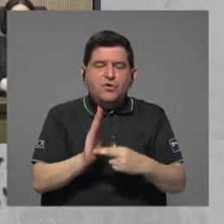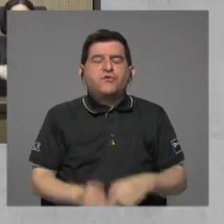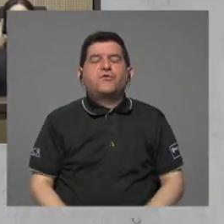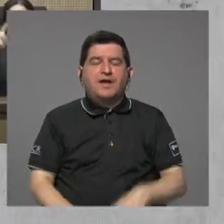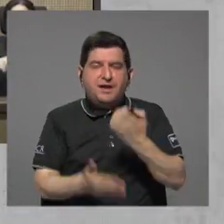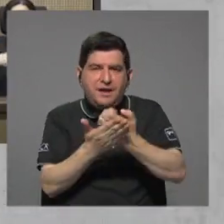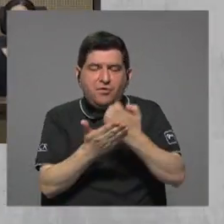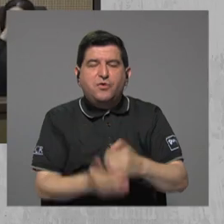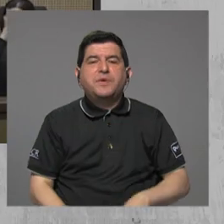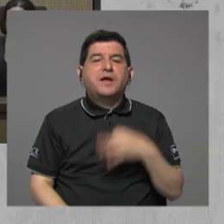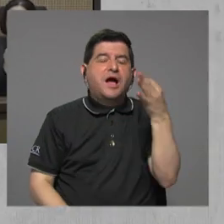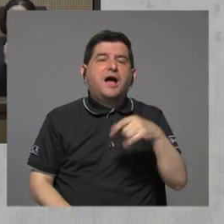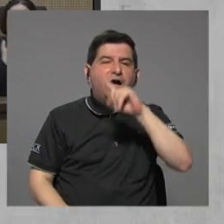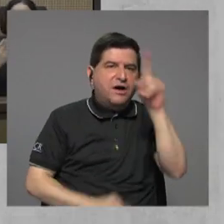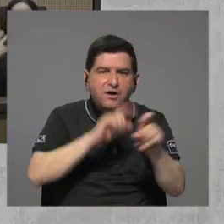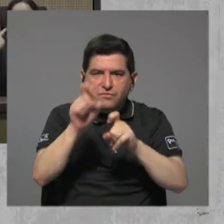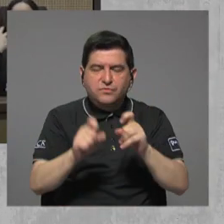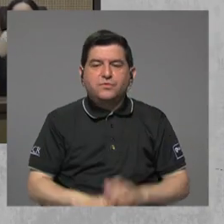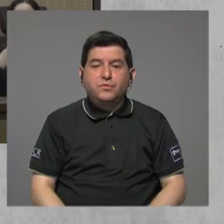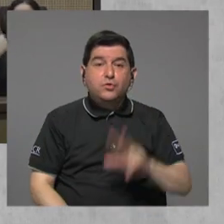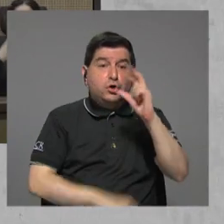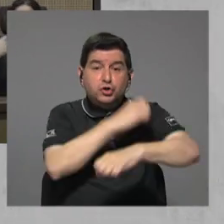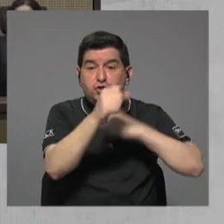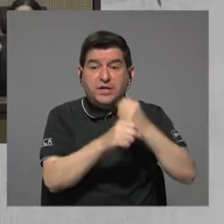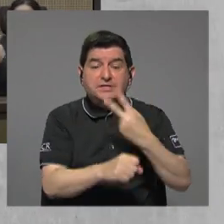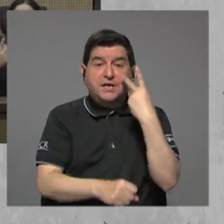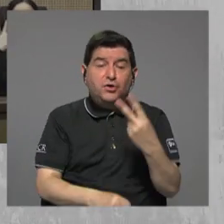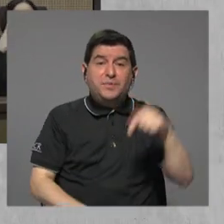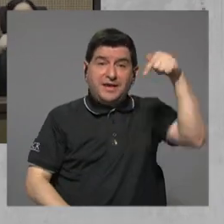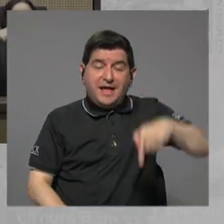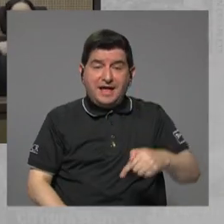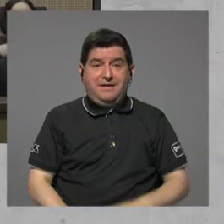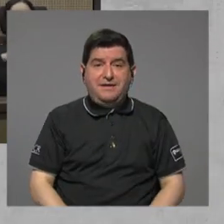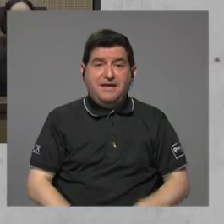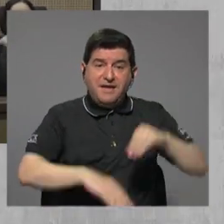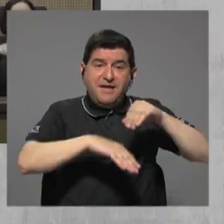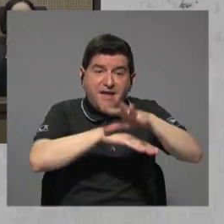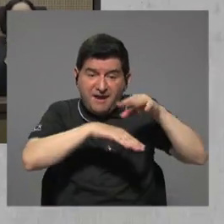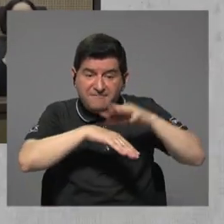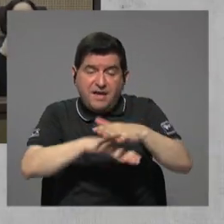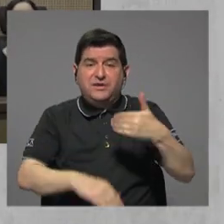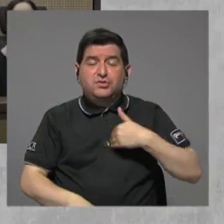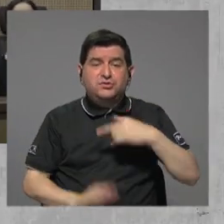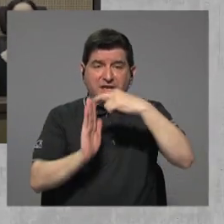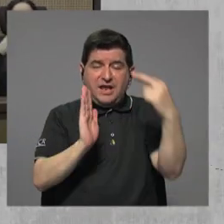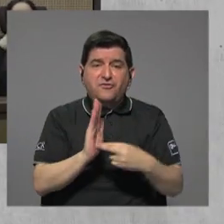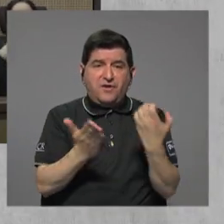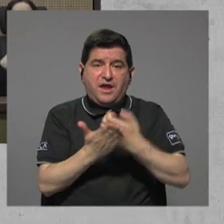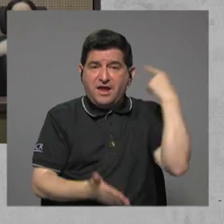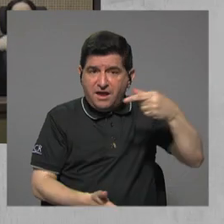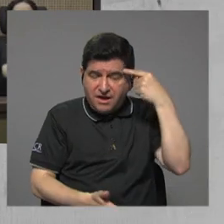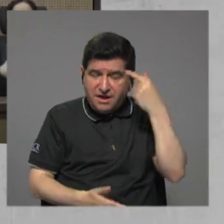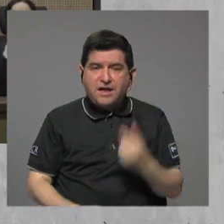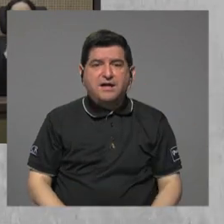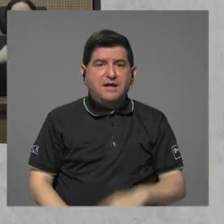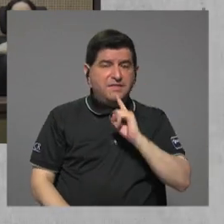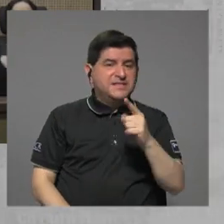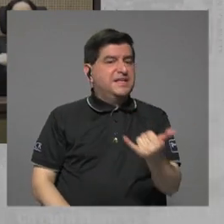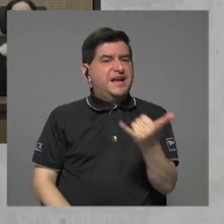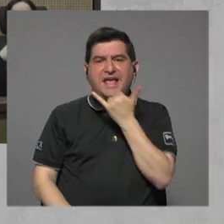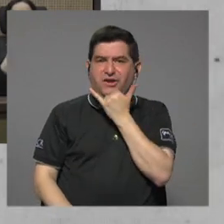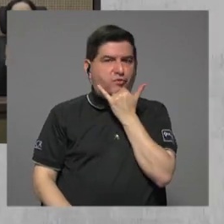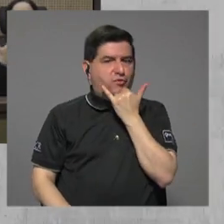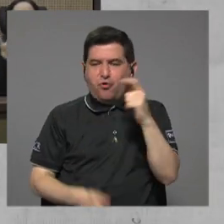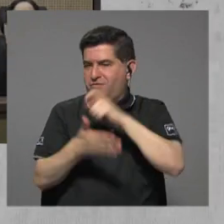censo. Y tras tres años de ver aquí, en vivo y a todo color, los efectos que esta regla fiscal ha tenido, es hora de decir que fue un error